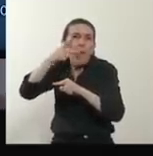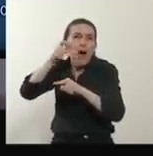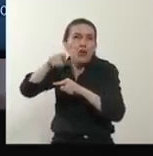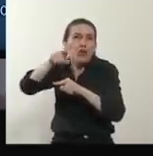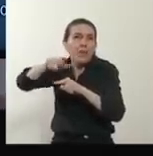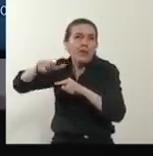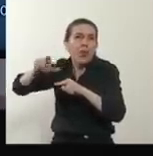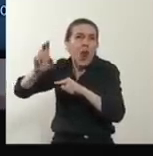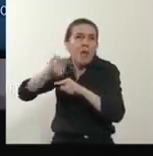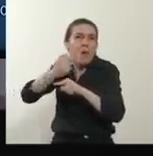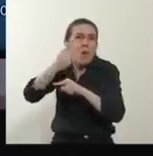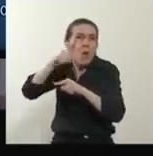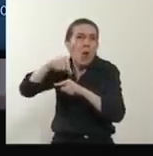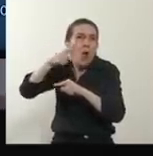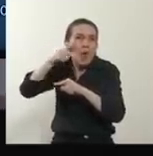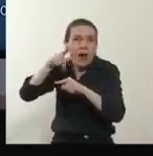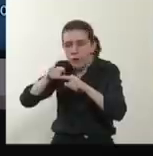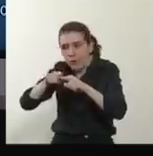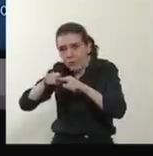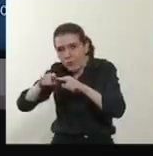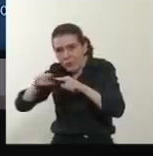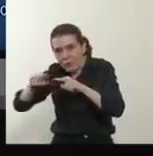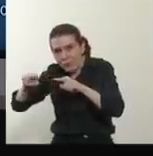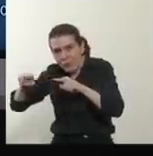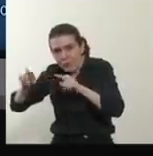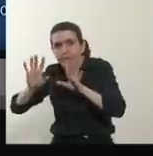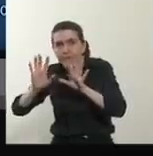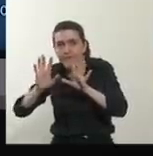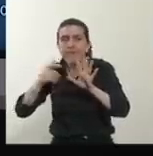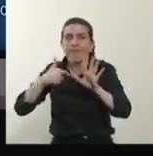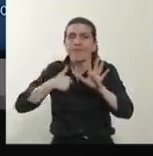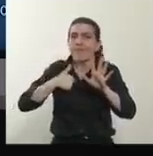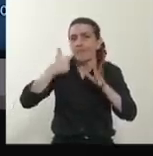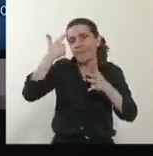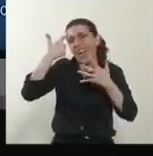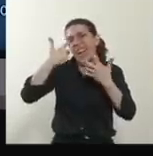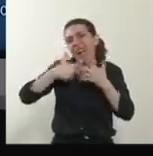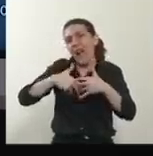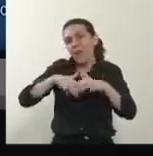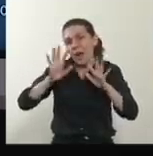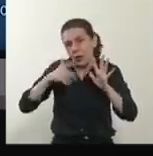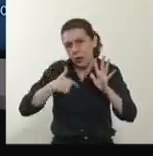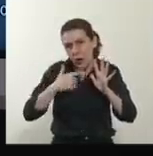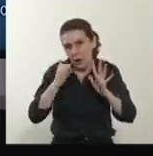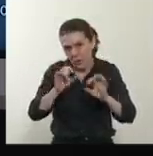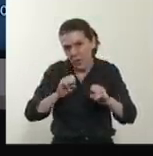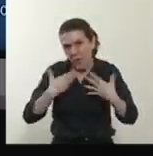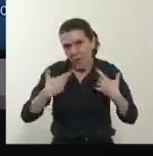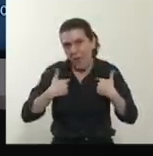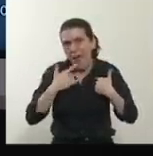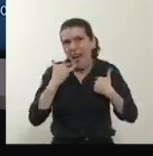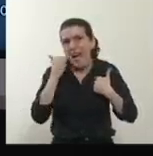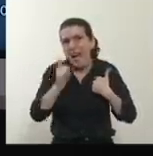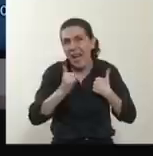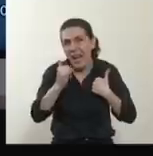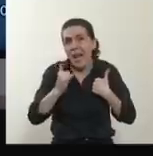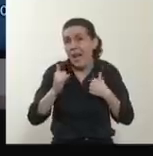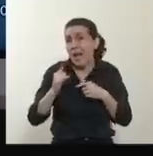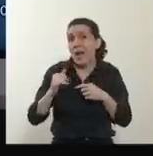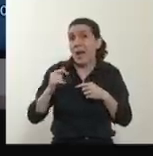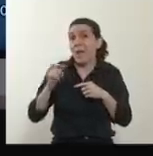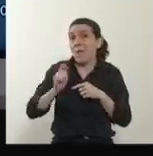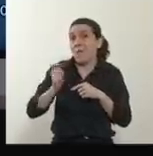Ahora, déjenme hacer una reflexión sobre este punto. En el mes de mayo,